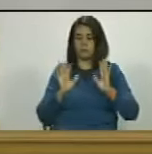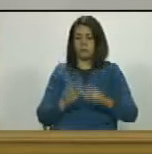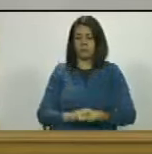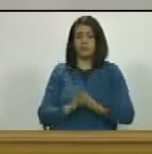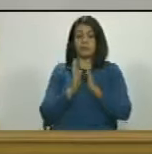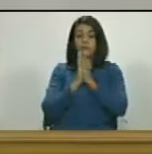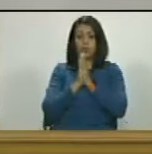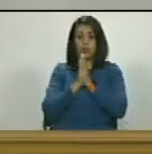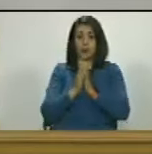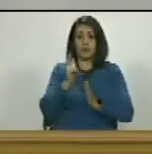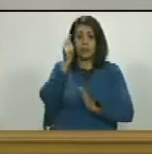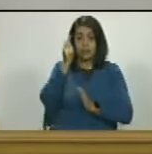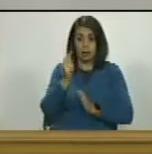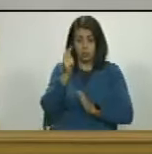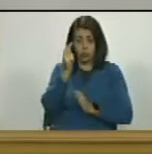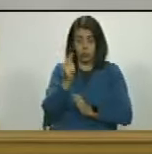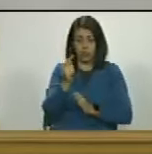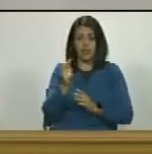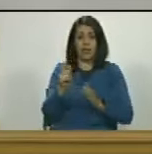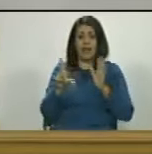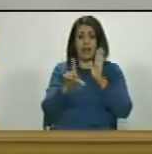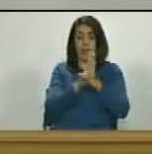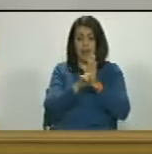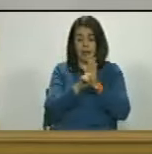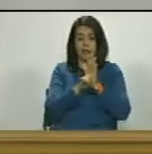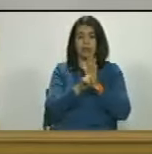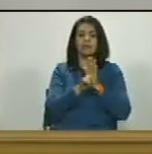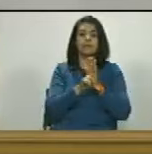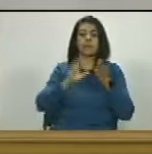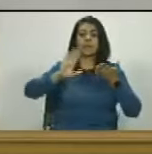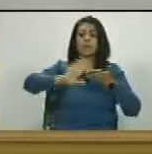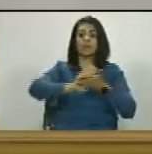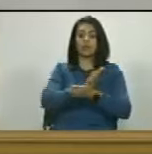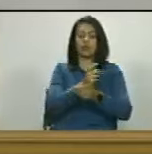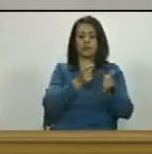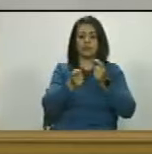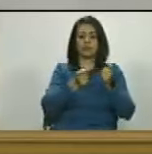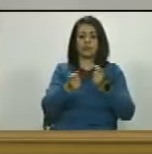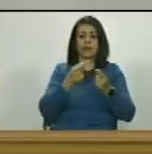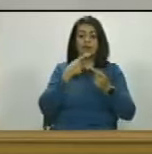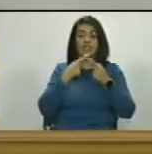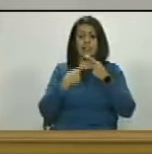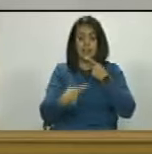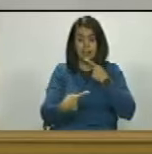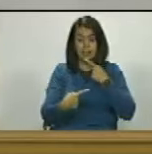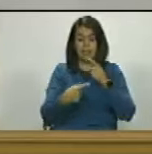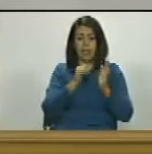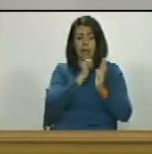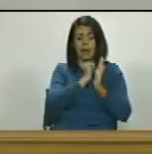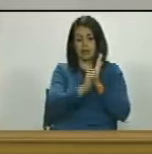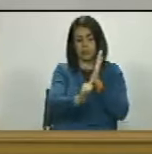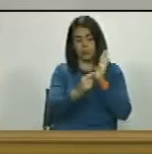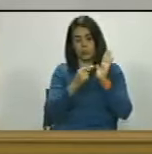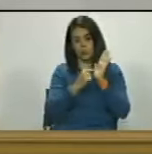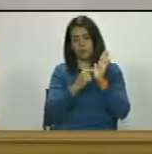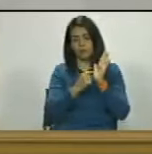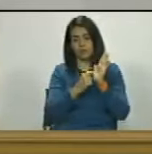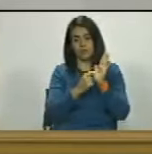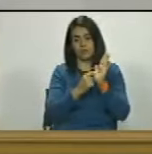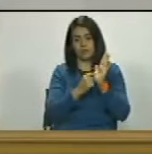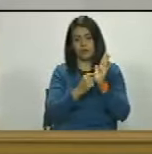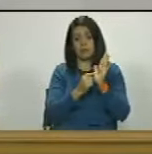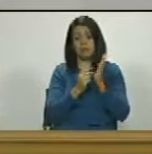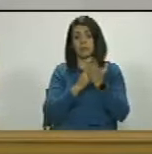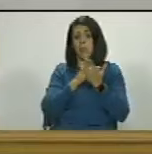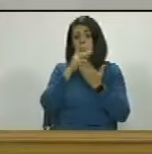por favor diputado Infante en el marco de la ley de extinción de dominio que señala expresamente en un artículo que la